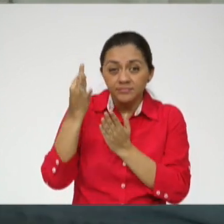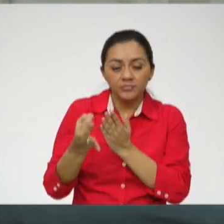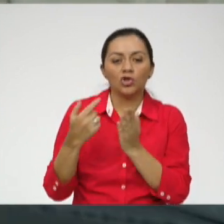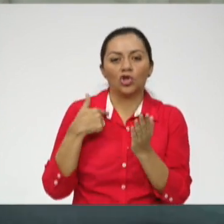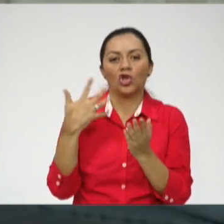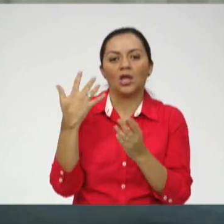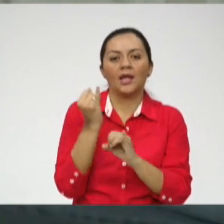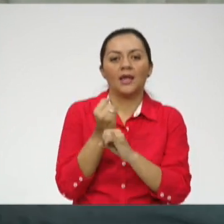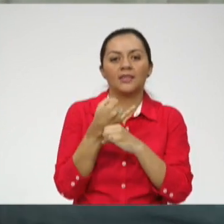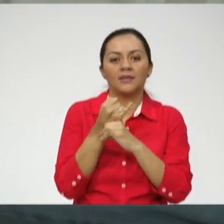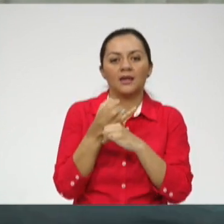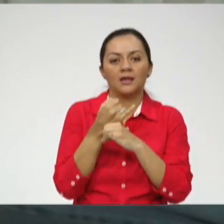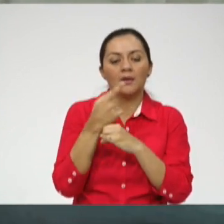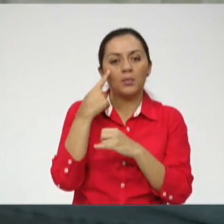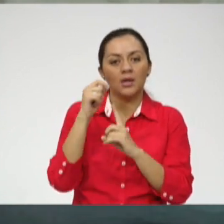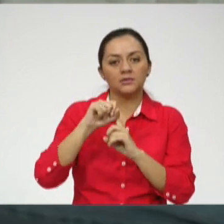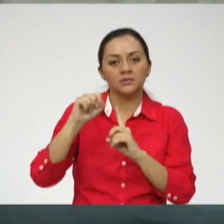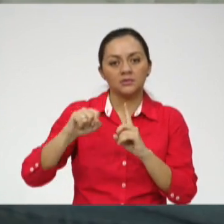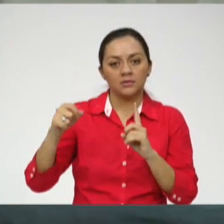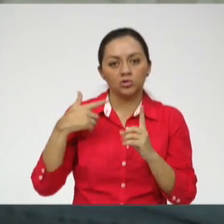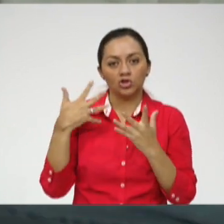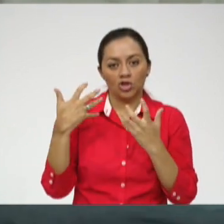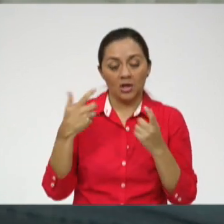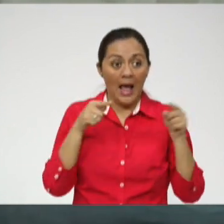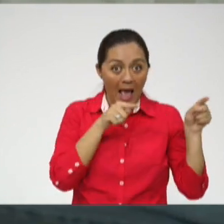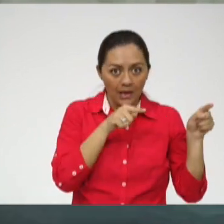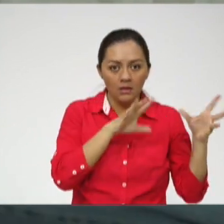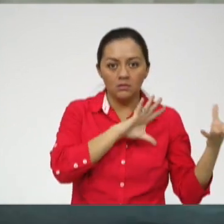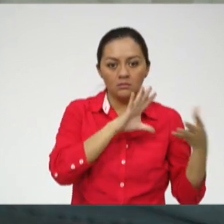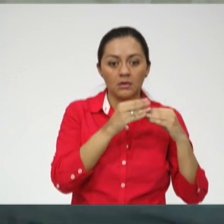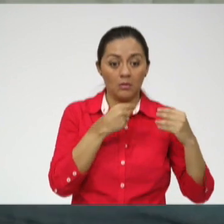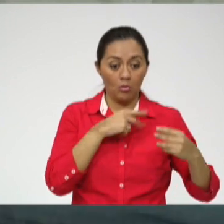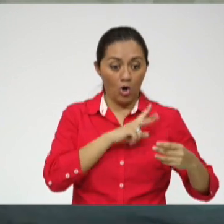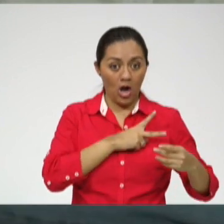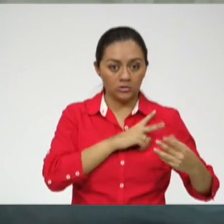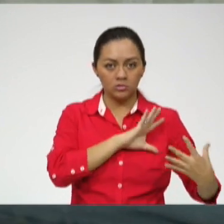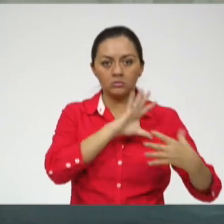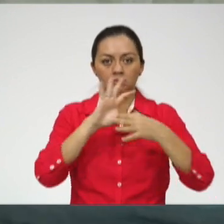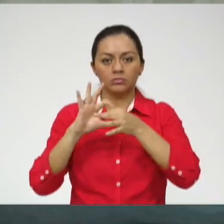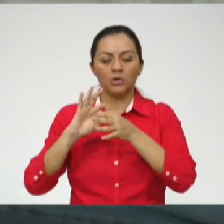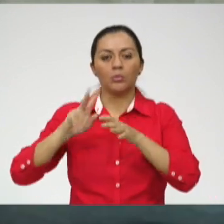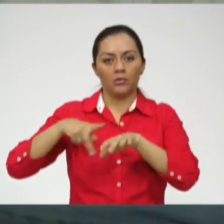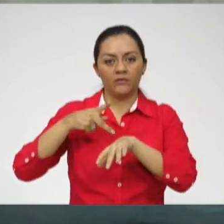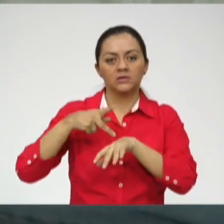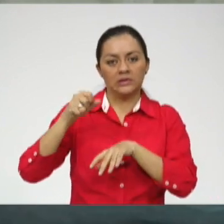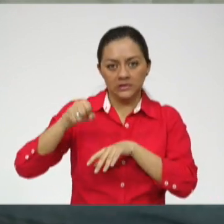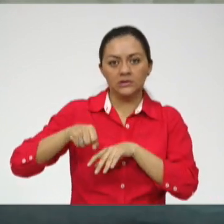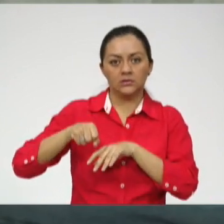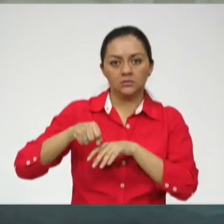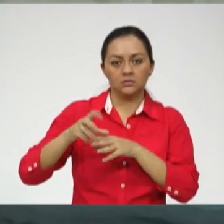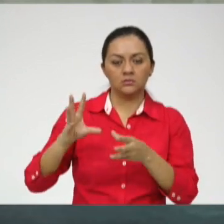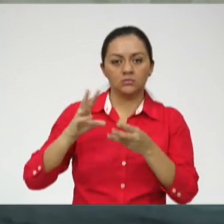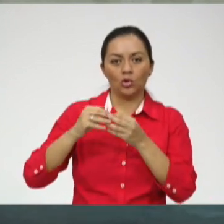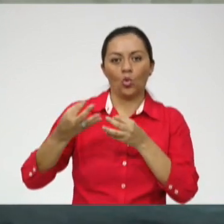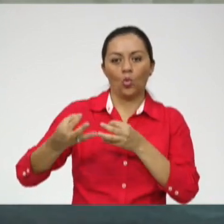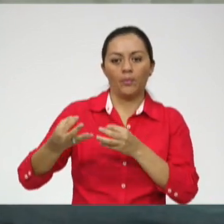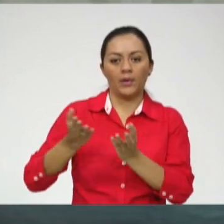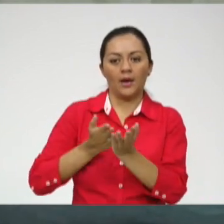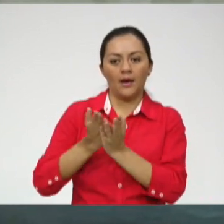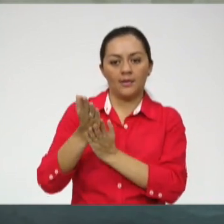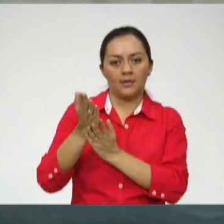computacionales, donde veo programación. Entonces, mi vocación va a ser lo que va a permitirme cumplir mi carrera